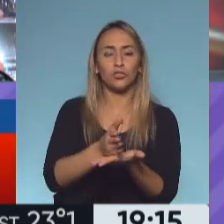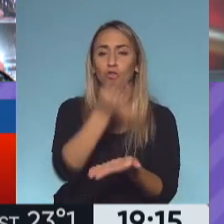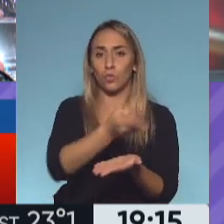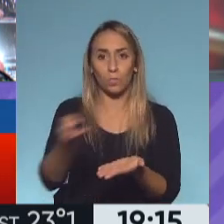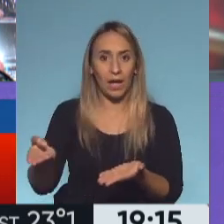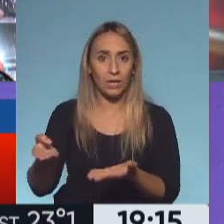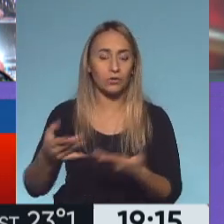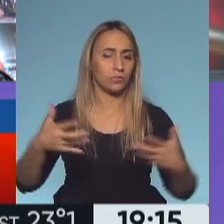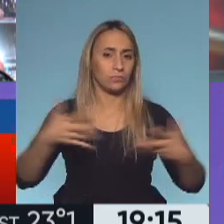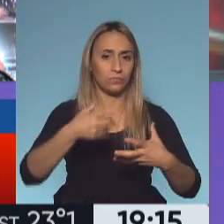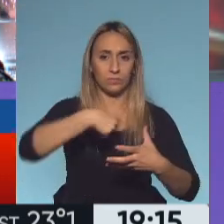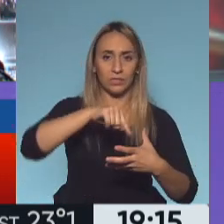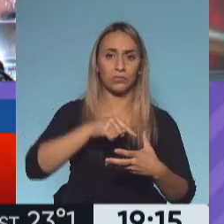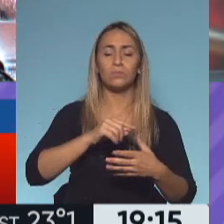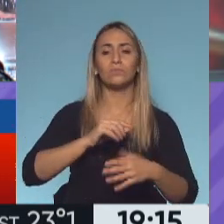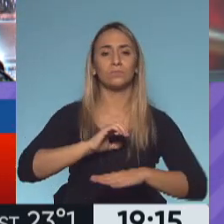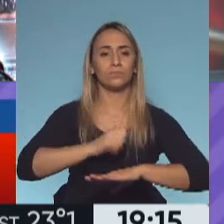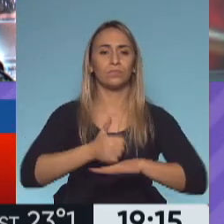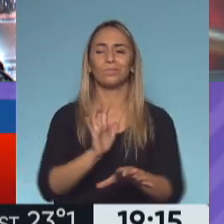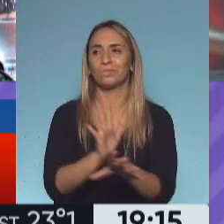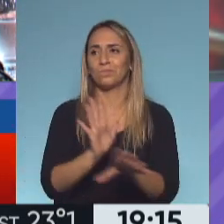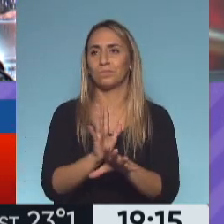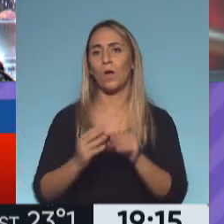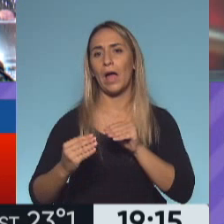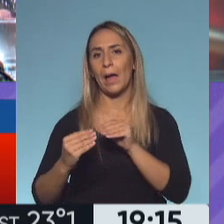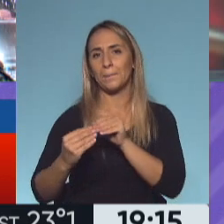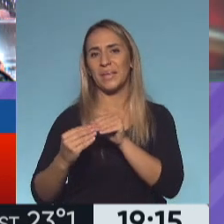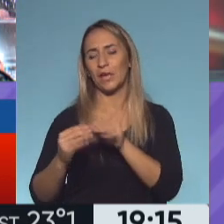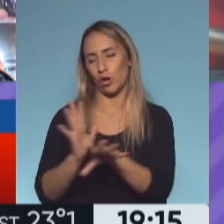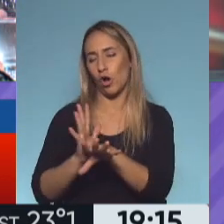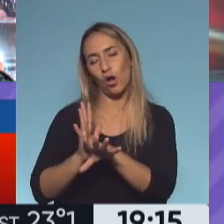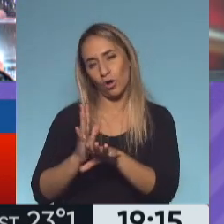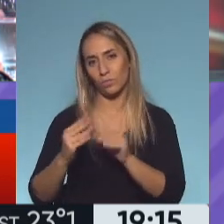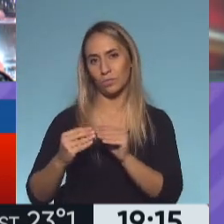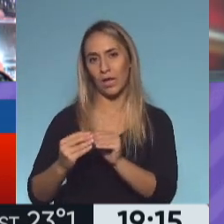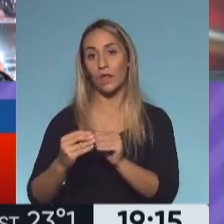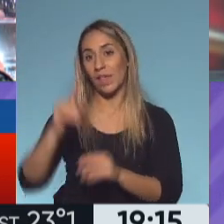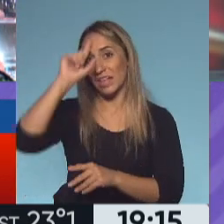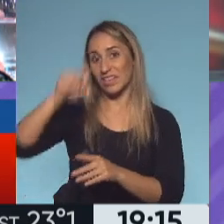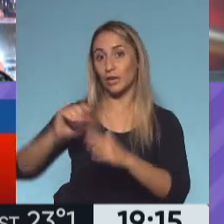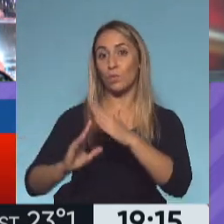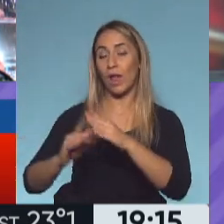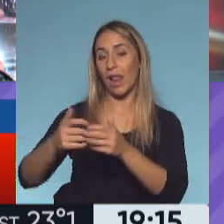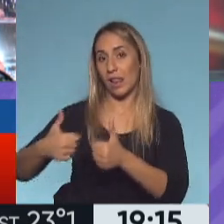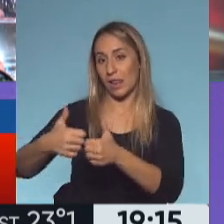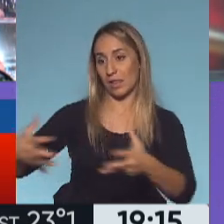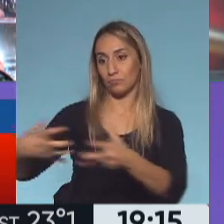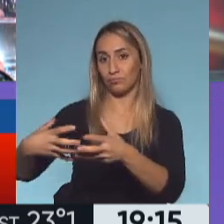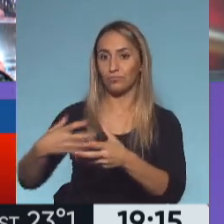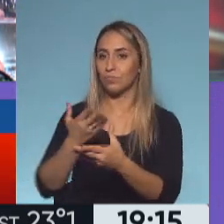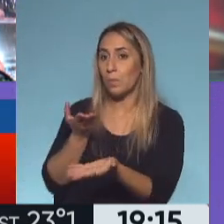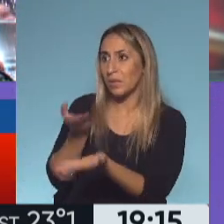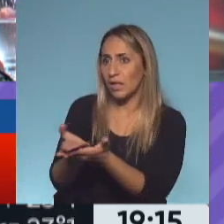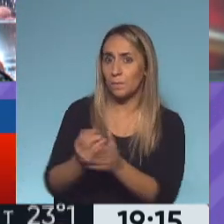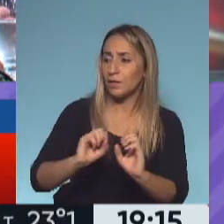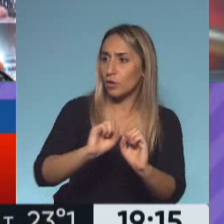presentó como amicus curiade, como un amigo del tribunal, pidiendo que se mantenga la suspensión,